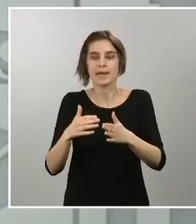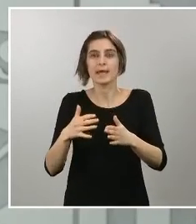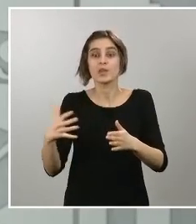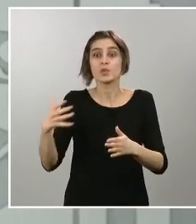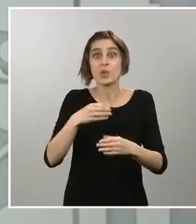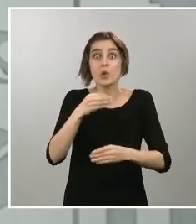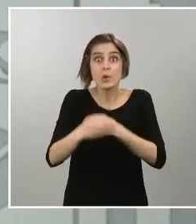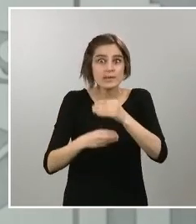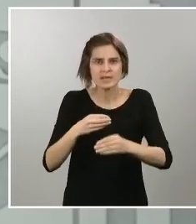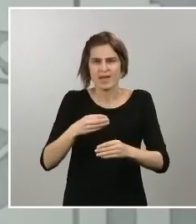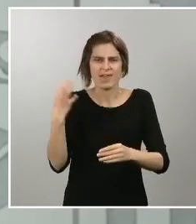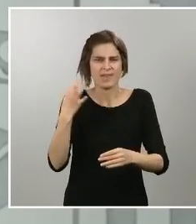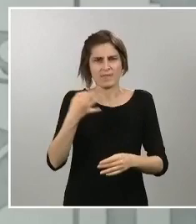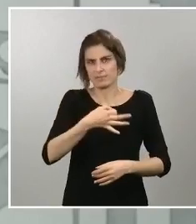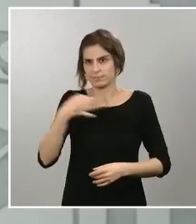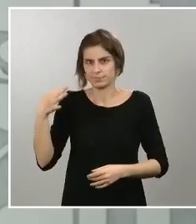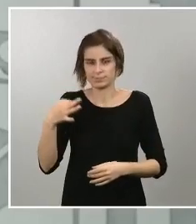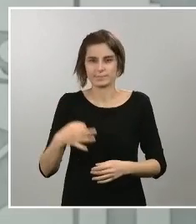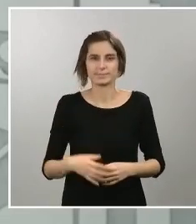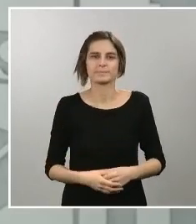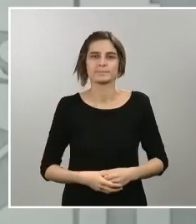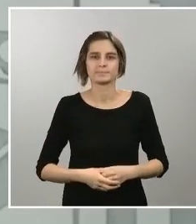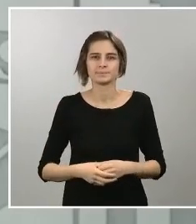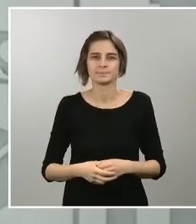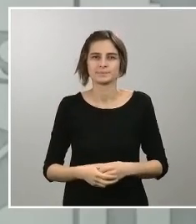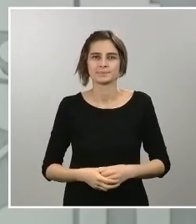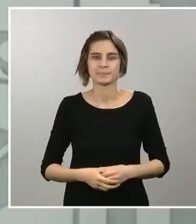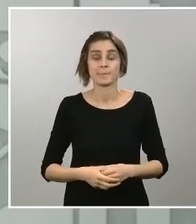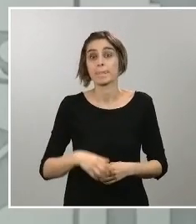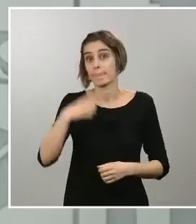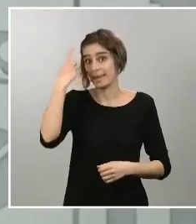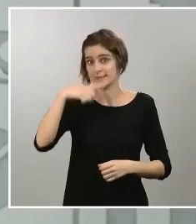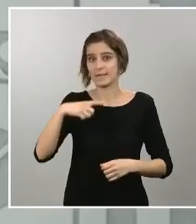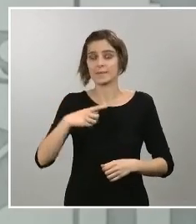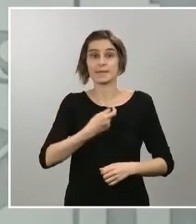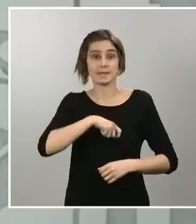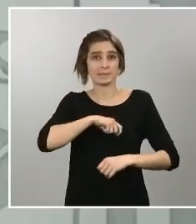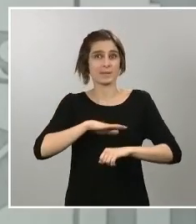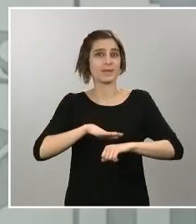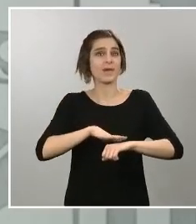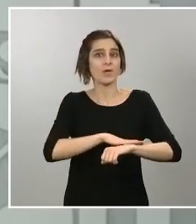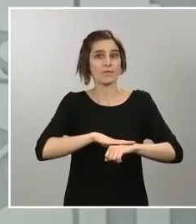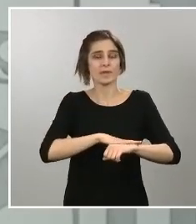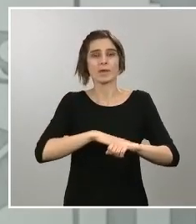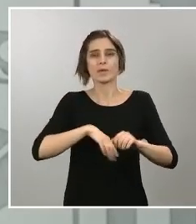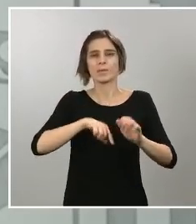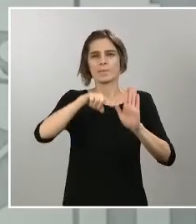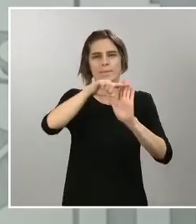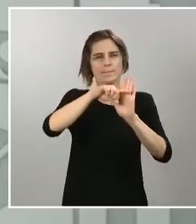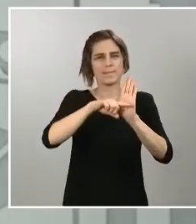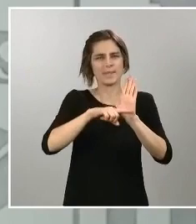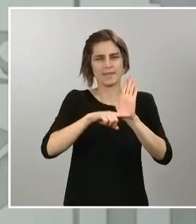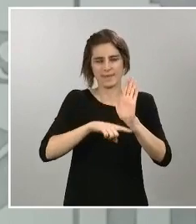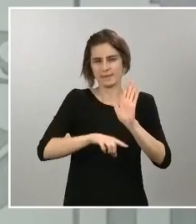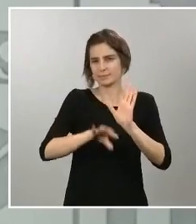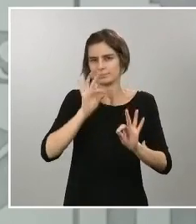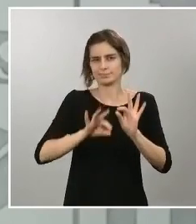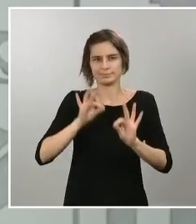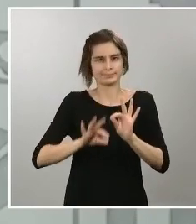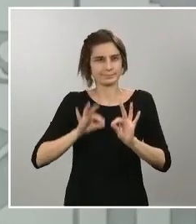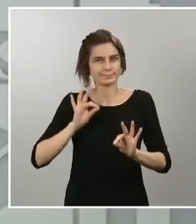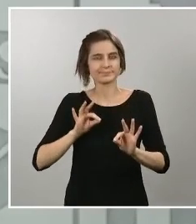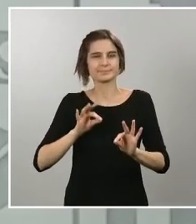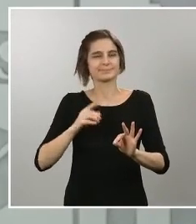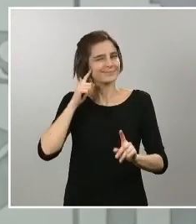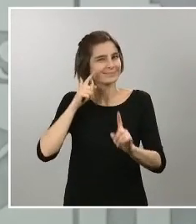Saben que el Gobierno de España ha ido adoptando diferentes medidas en la línea de acompañar, en la línea de reforzar